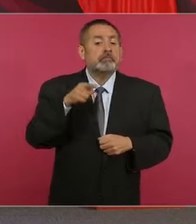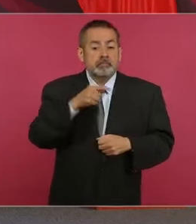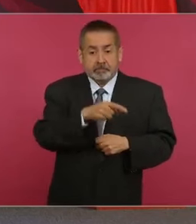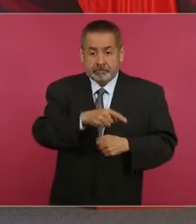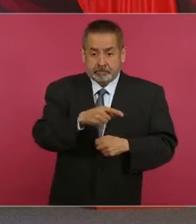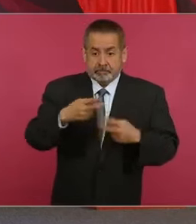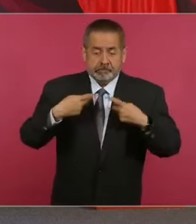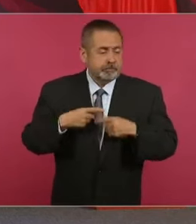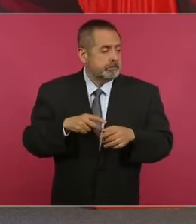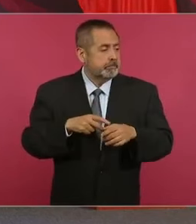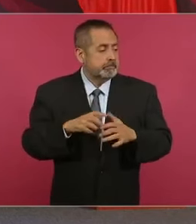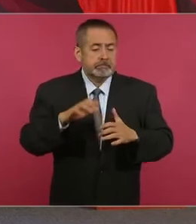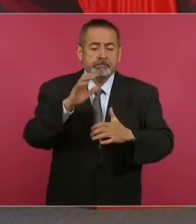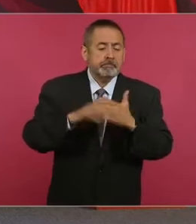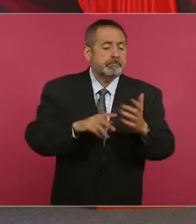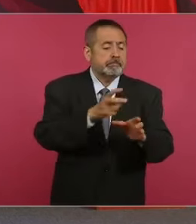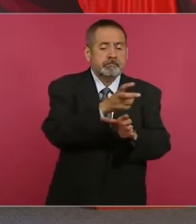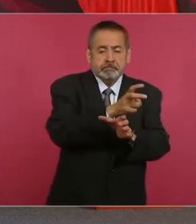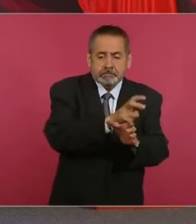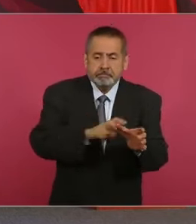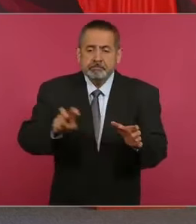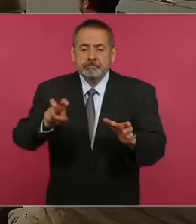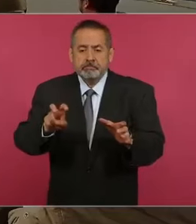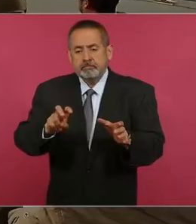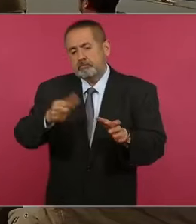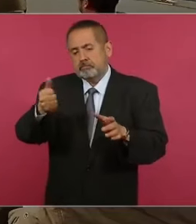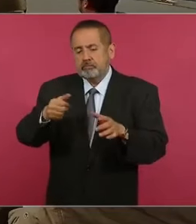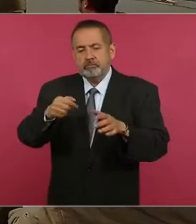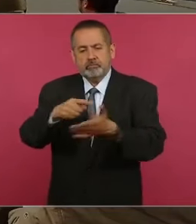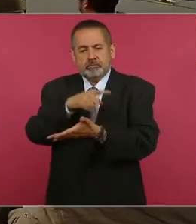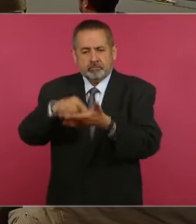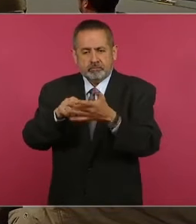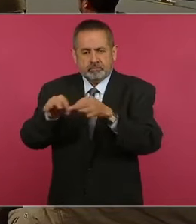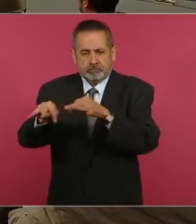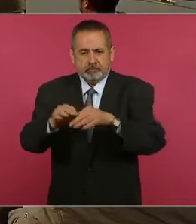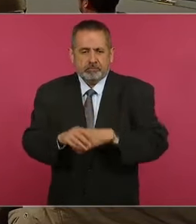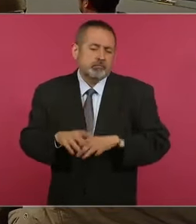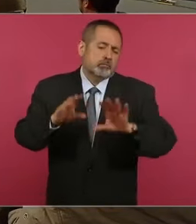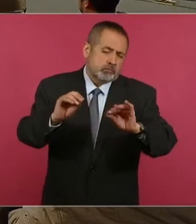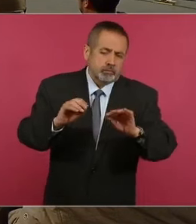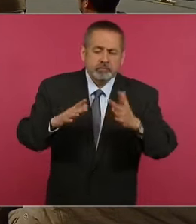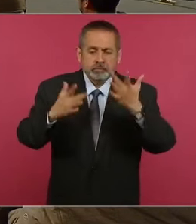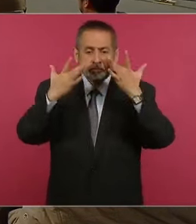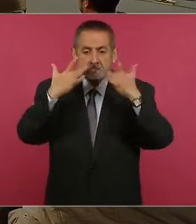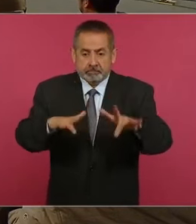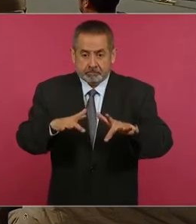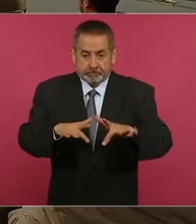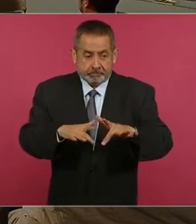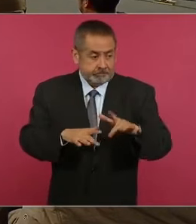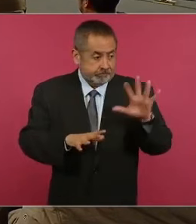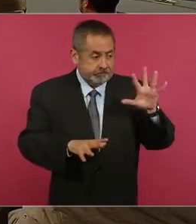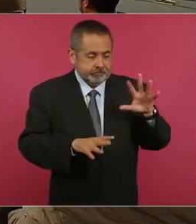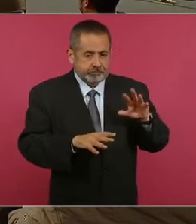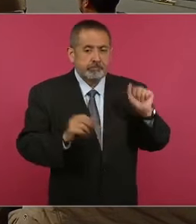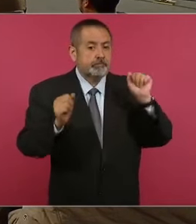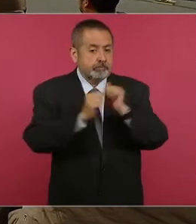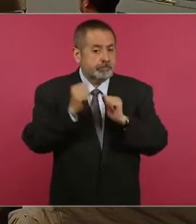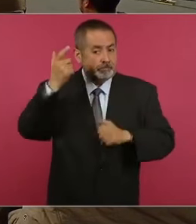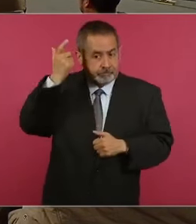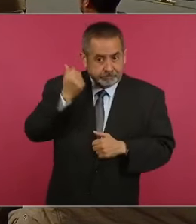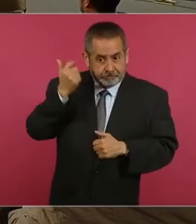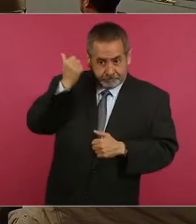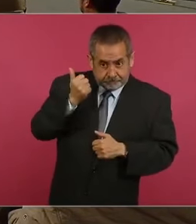o renuncia, aparte de la jubilación,